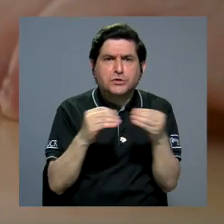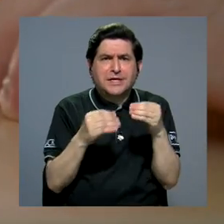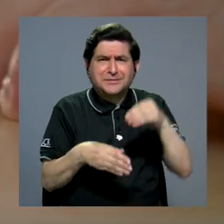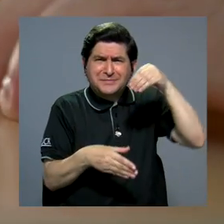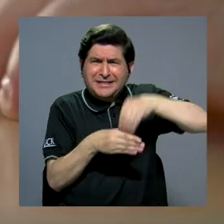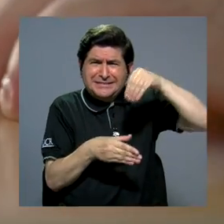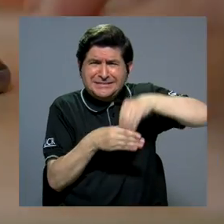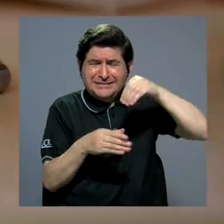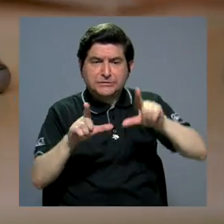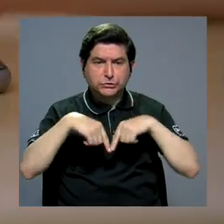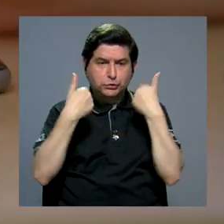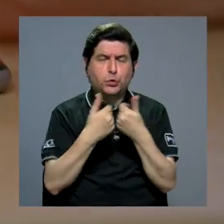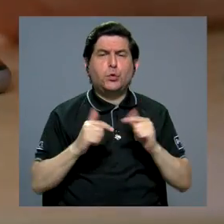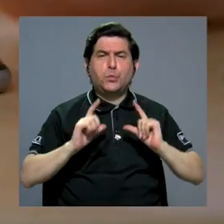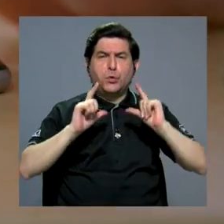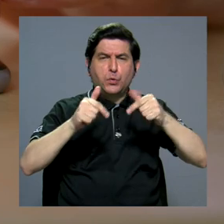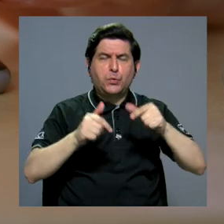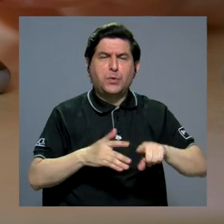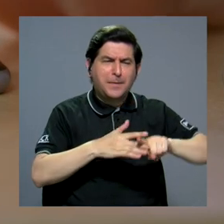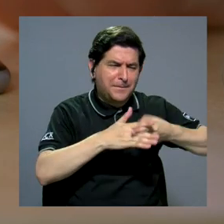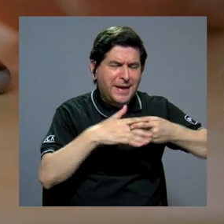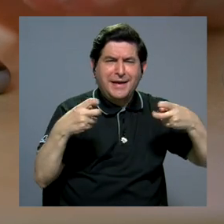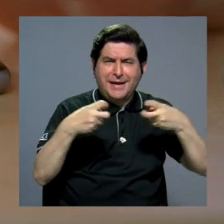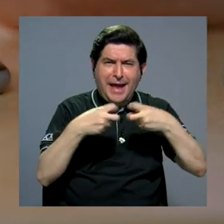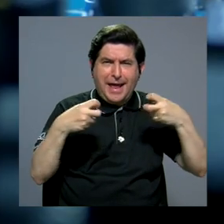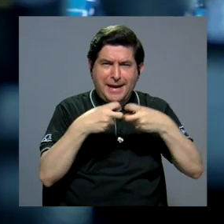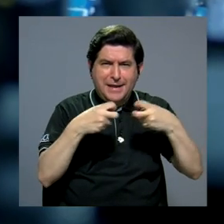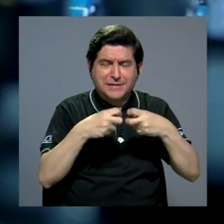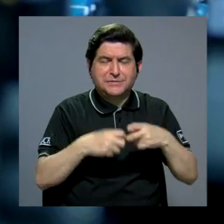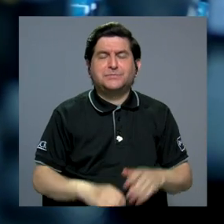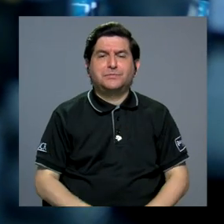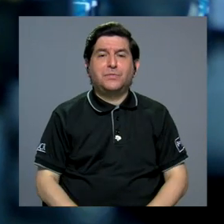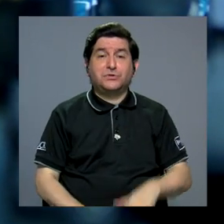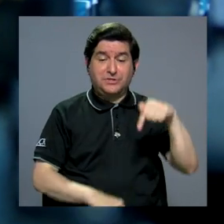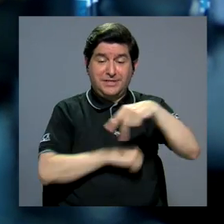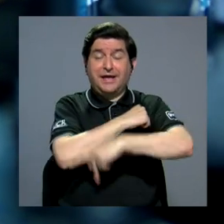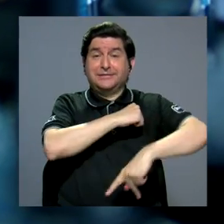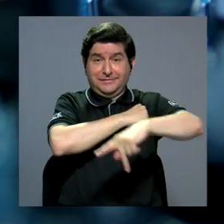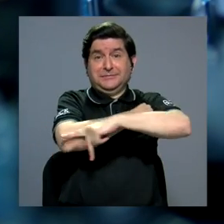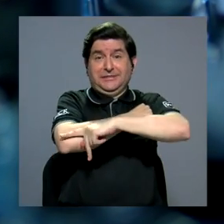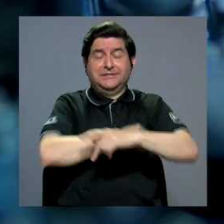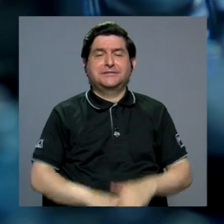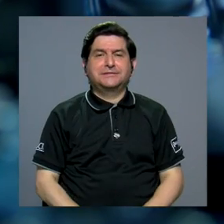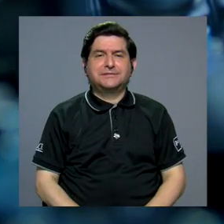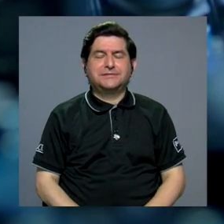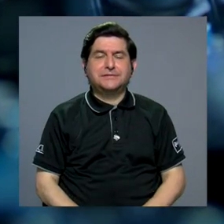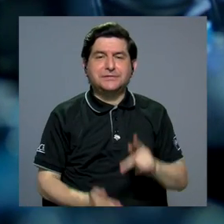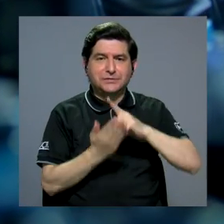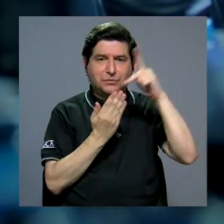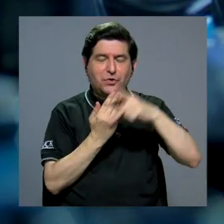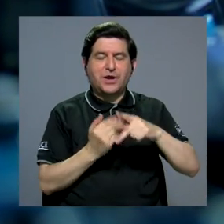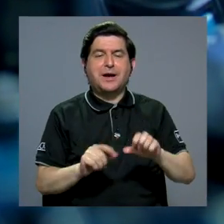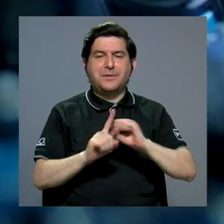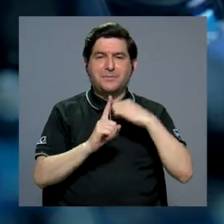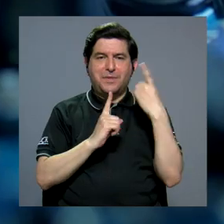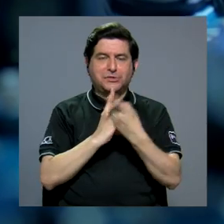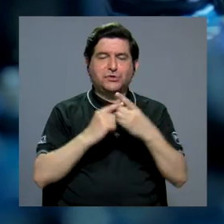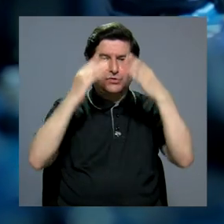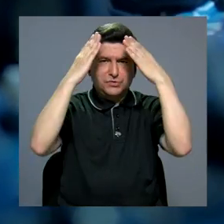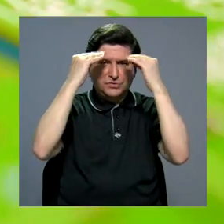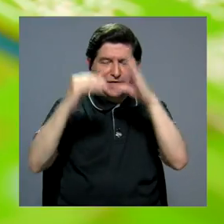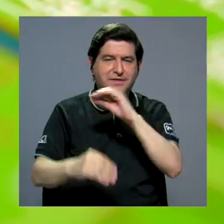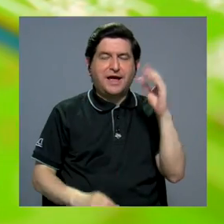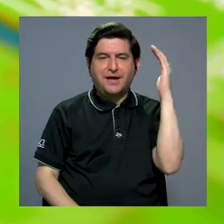aportan al grupo de los residuos de aparatos electrónicos y eléctricos en el país, según el programa Sociedad de la